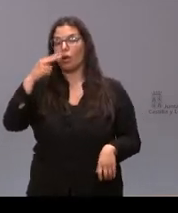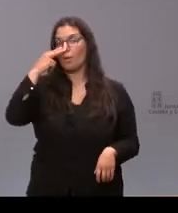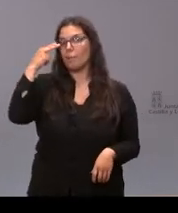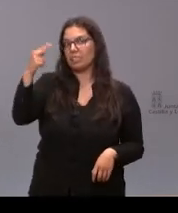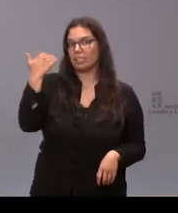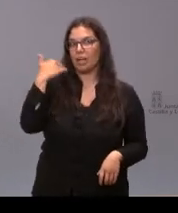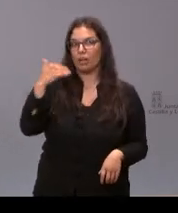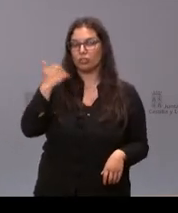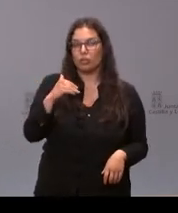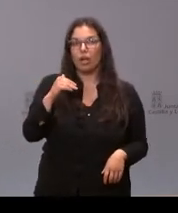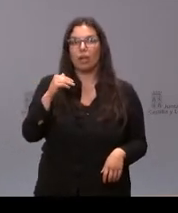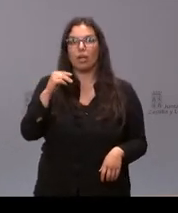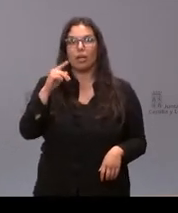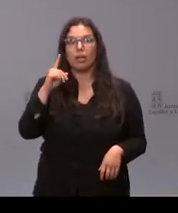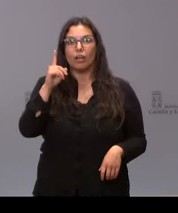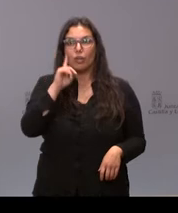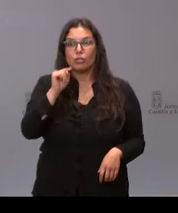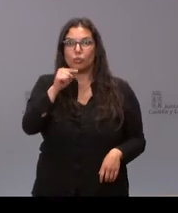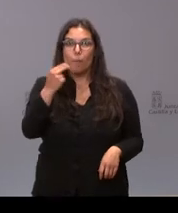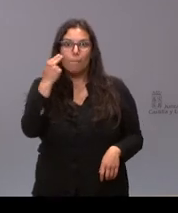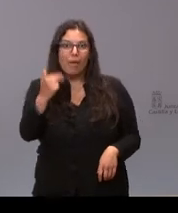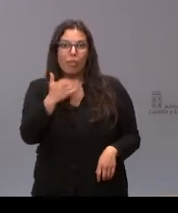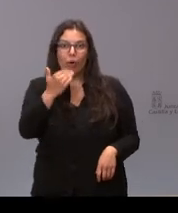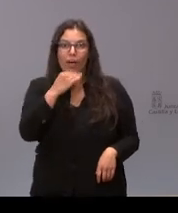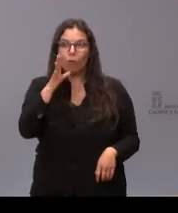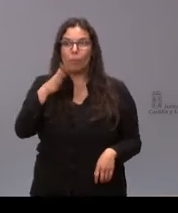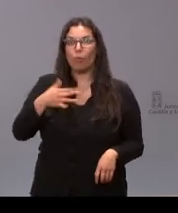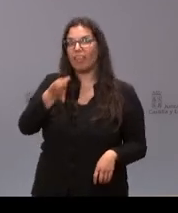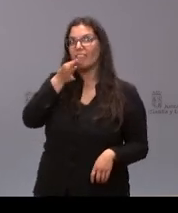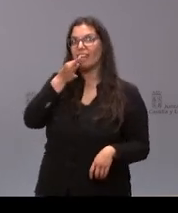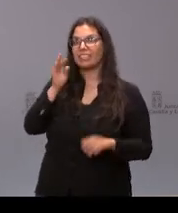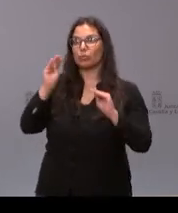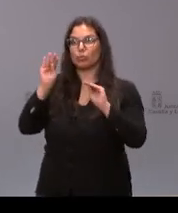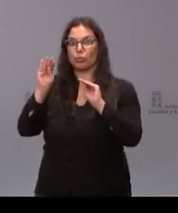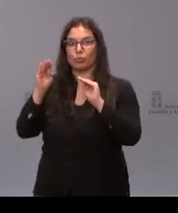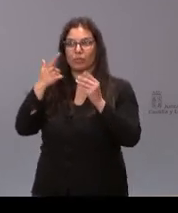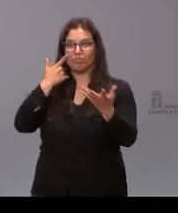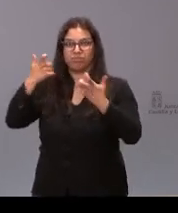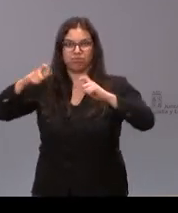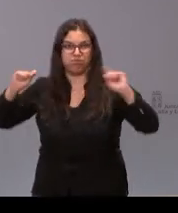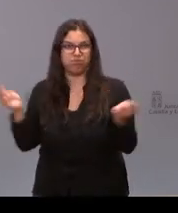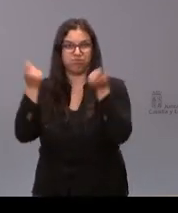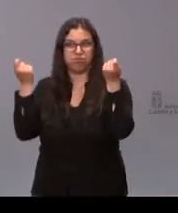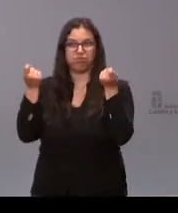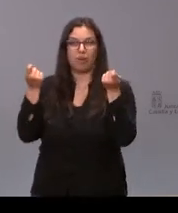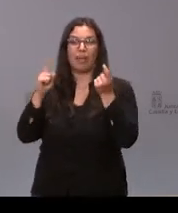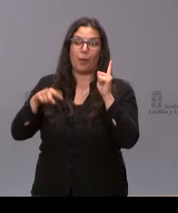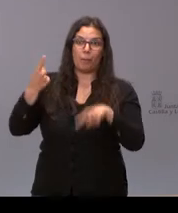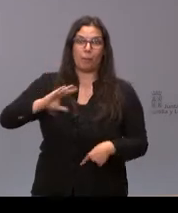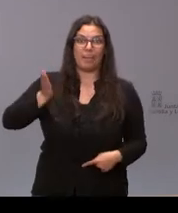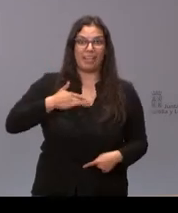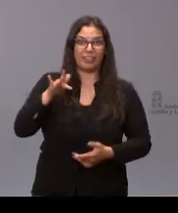tiene algún miedo de los titulares que puede dejar esta visita y de las explicaciones que deba dar usted mañana